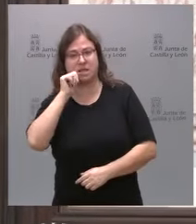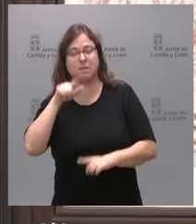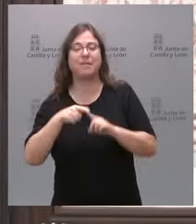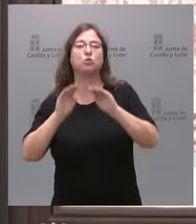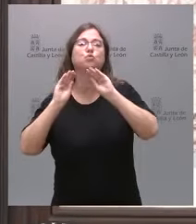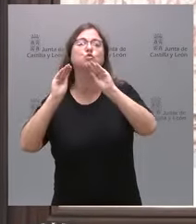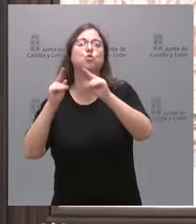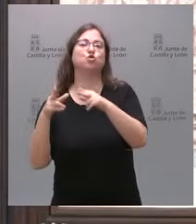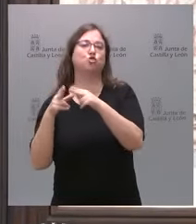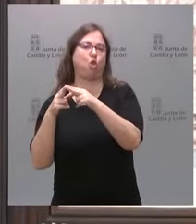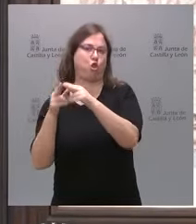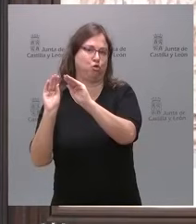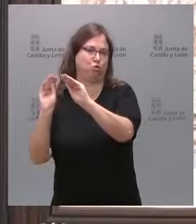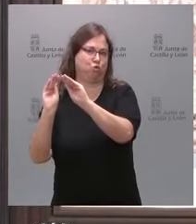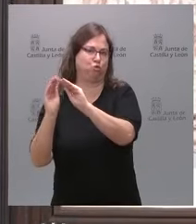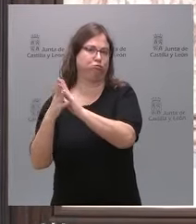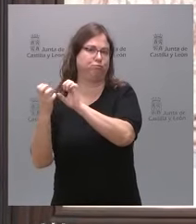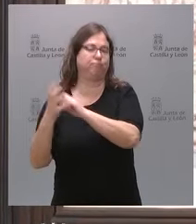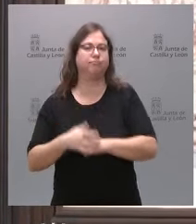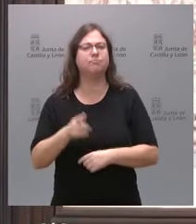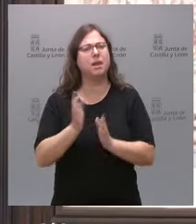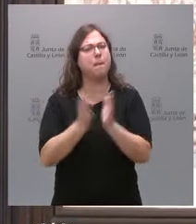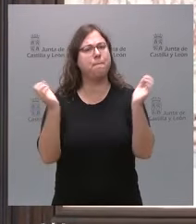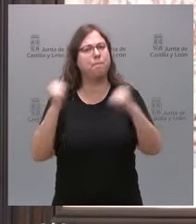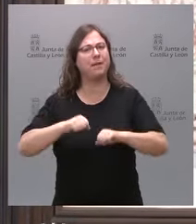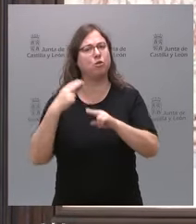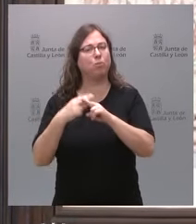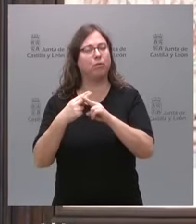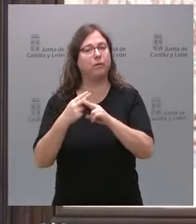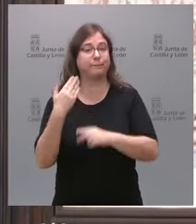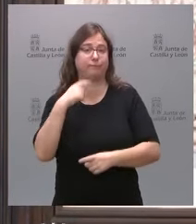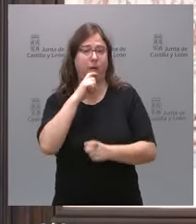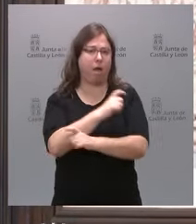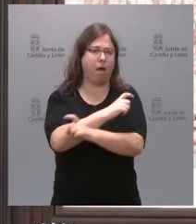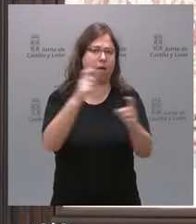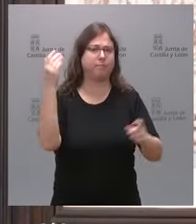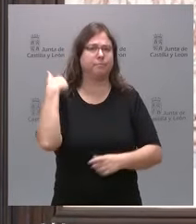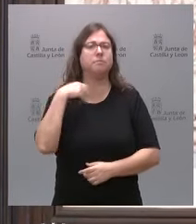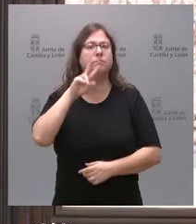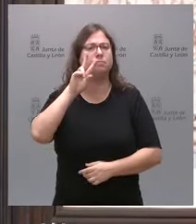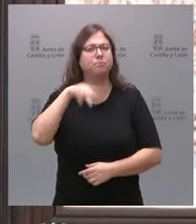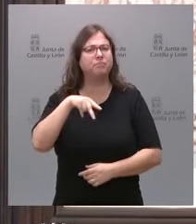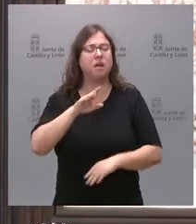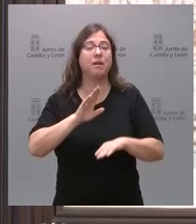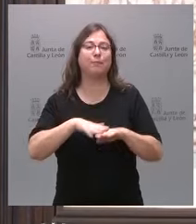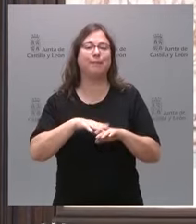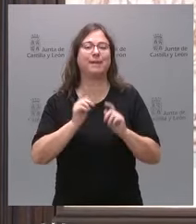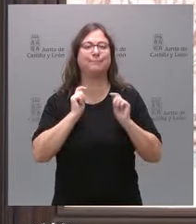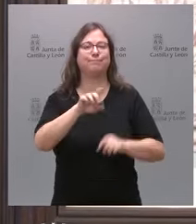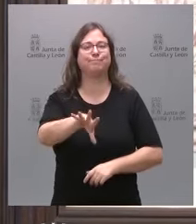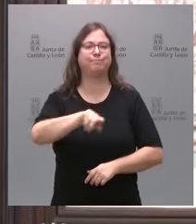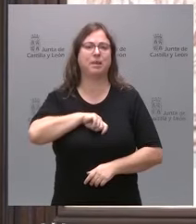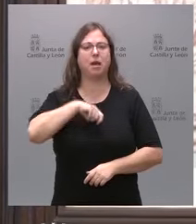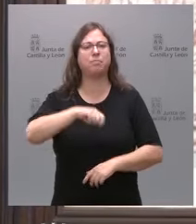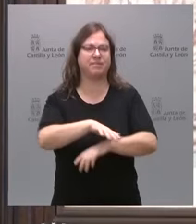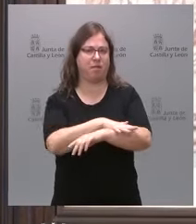sus socios. Esos pactos políticos anunciados son para la investidura de la presidencia